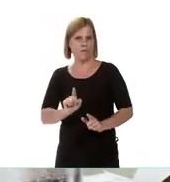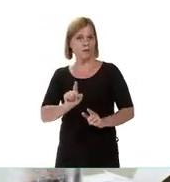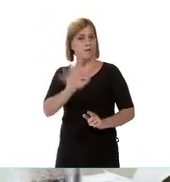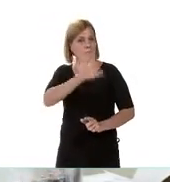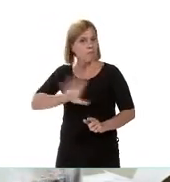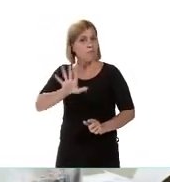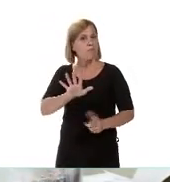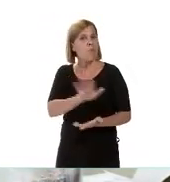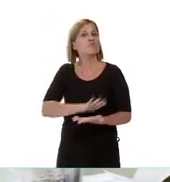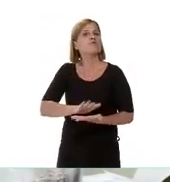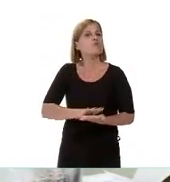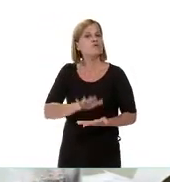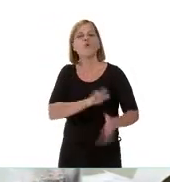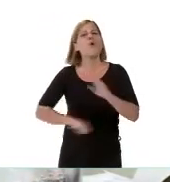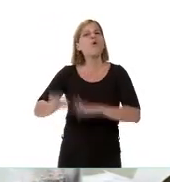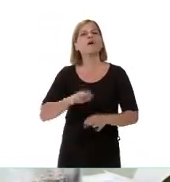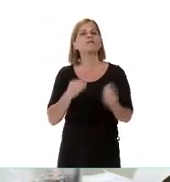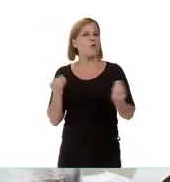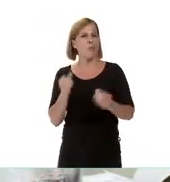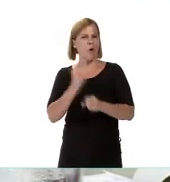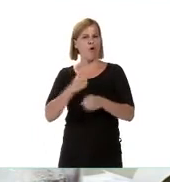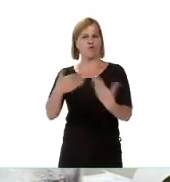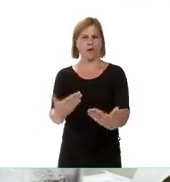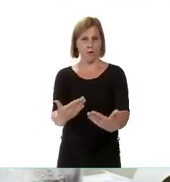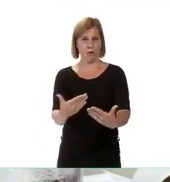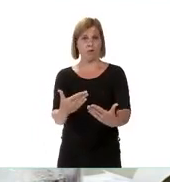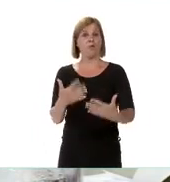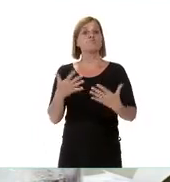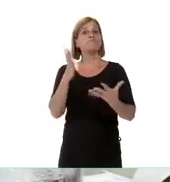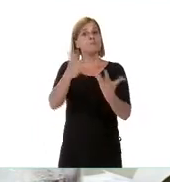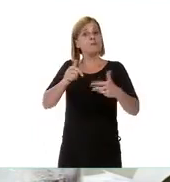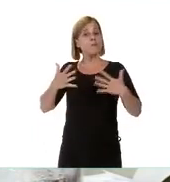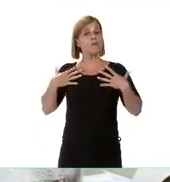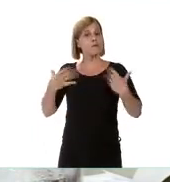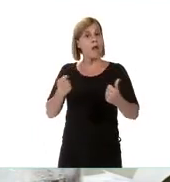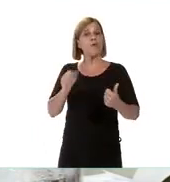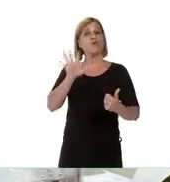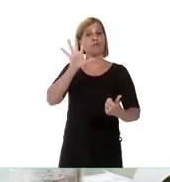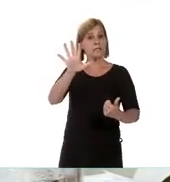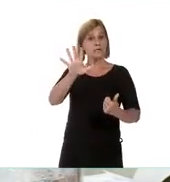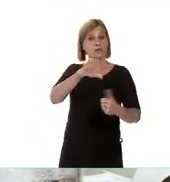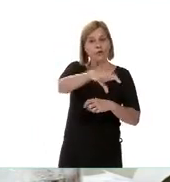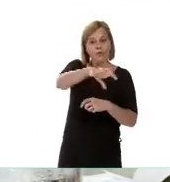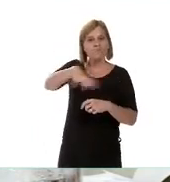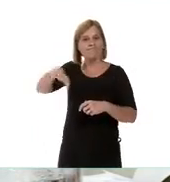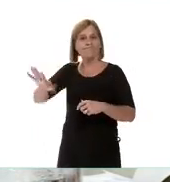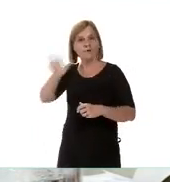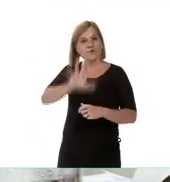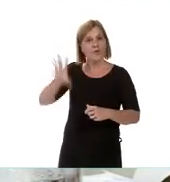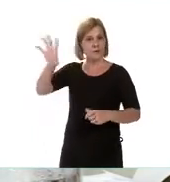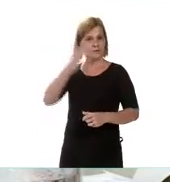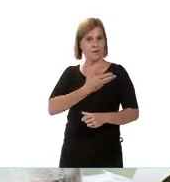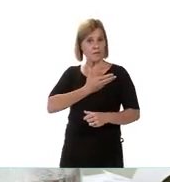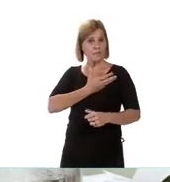esquema organizativo fuerte que tiene Salud a través de sus 5 zonas y a través de los grandes